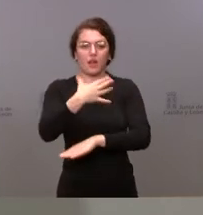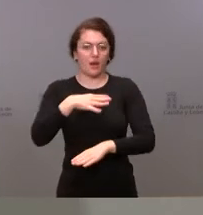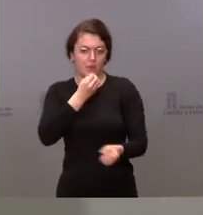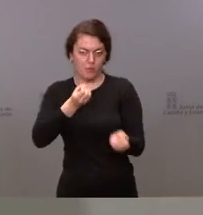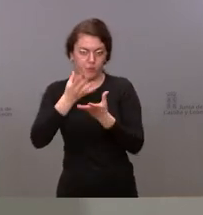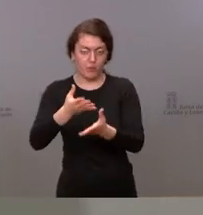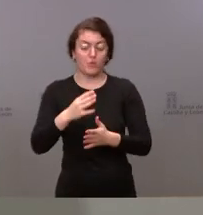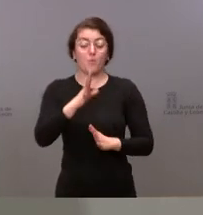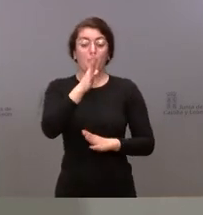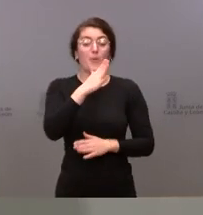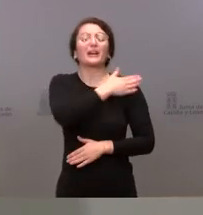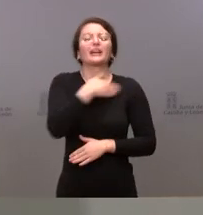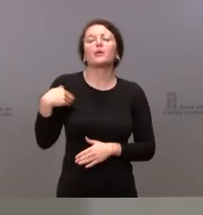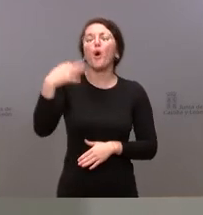incluso